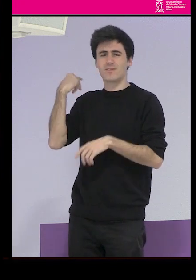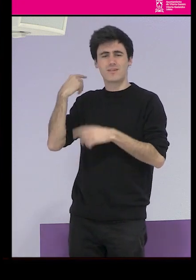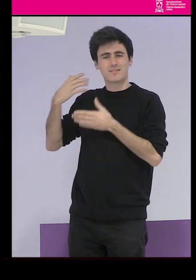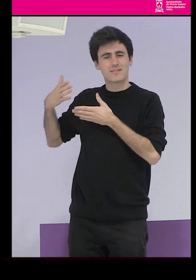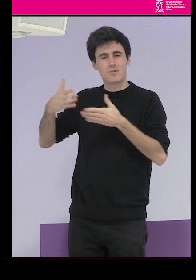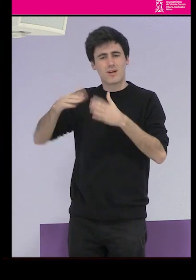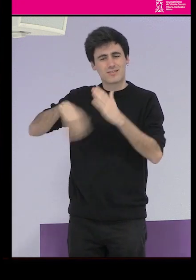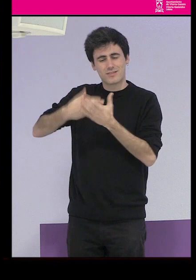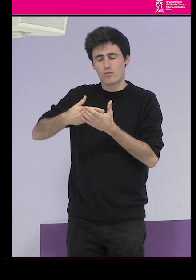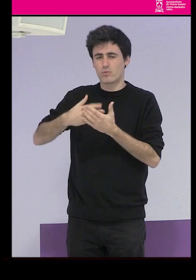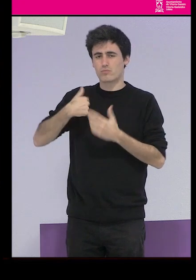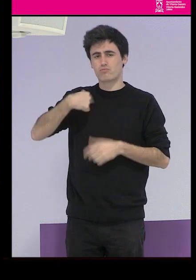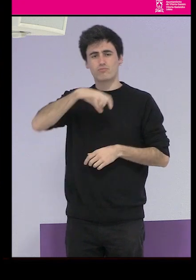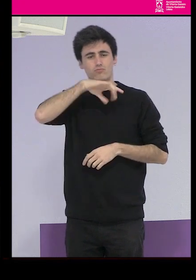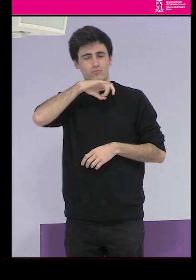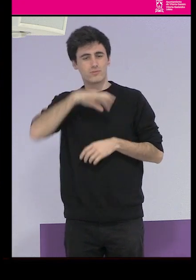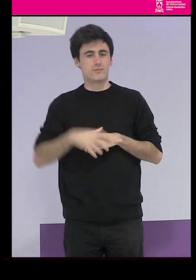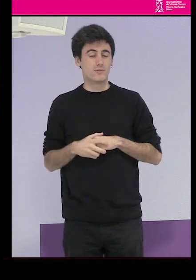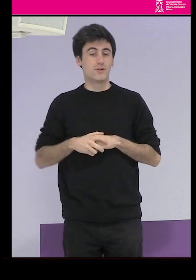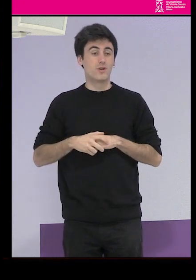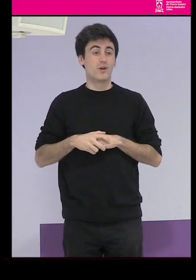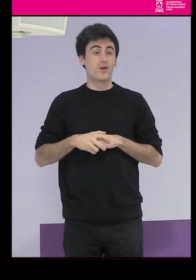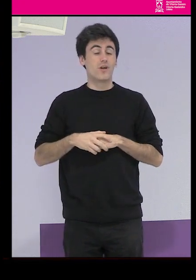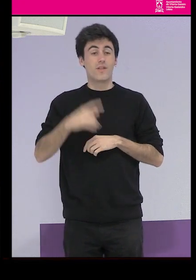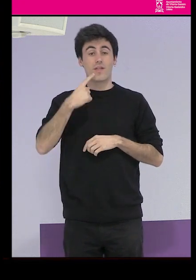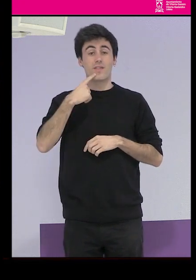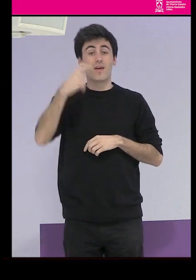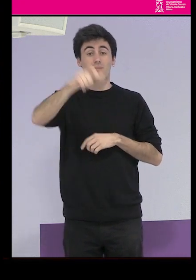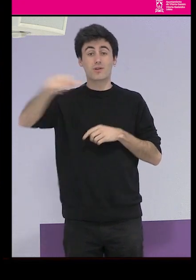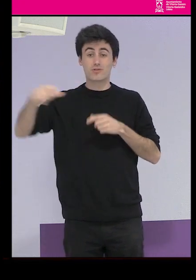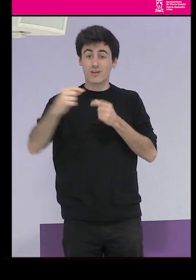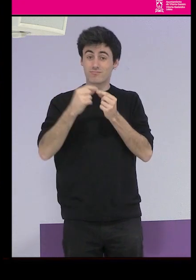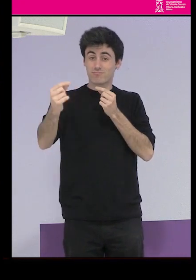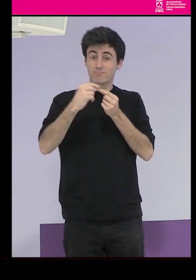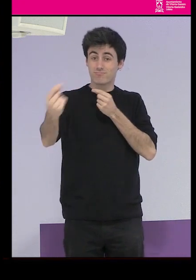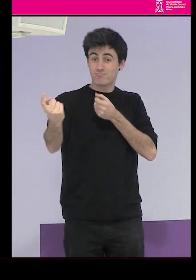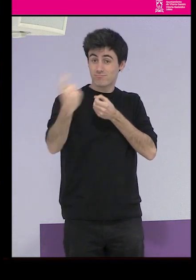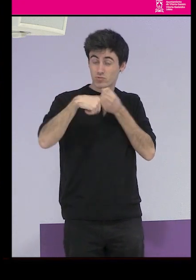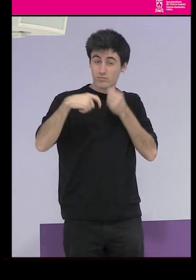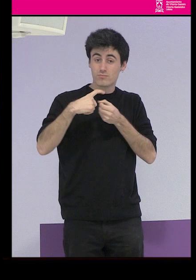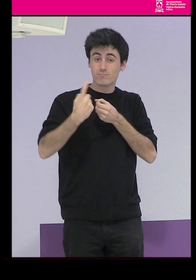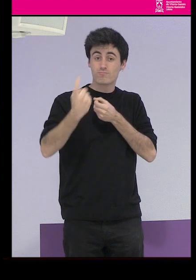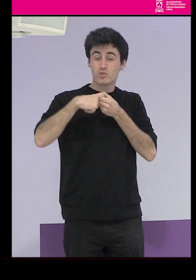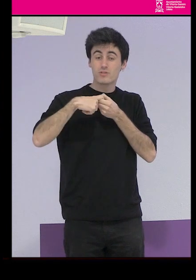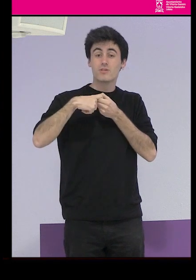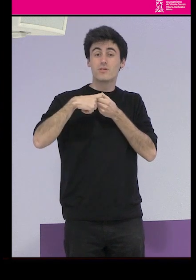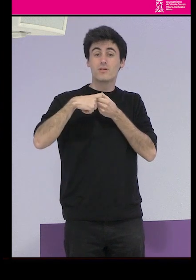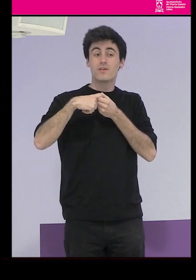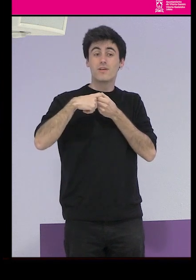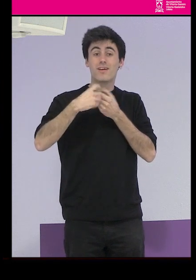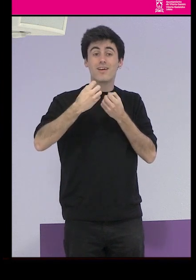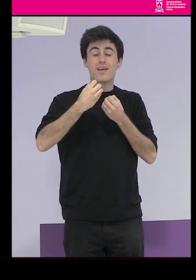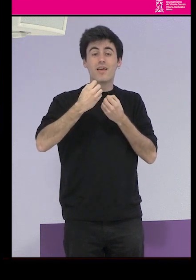Decir que esas otras personas que están en el lado virtual van a recibir la información vía